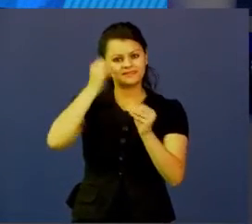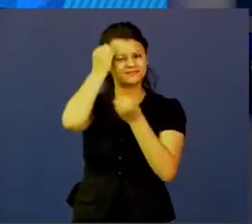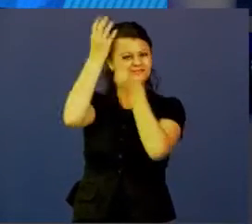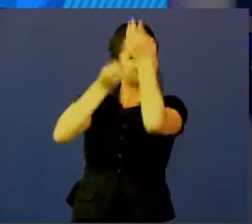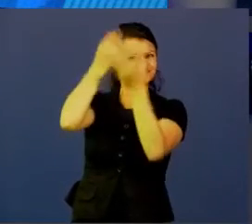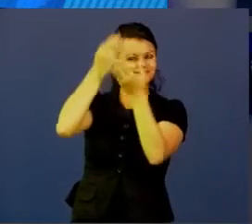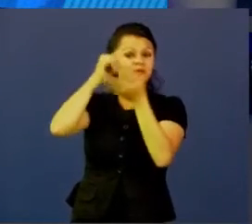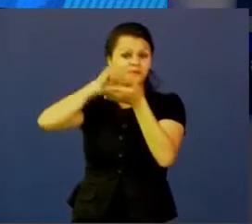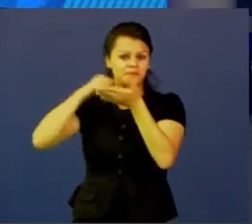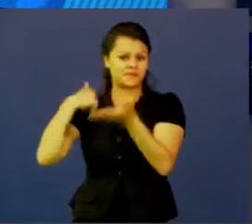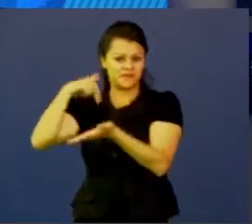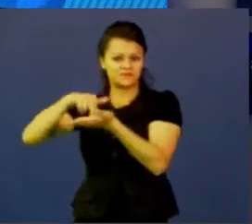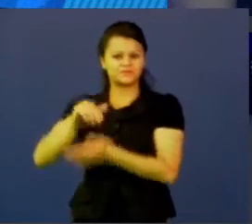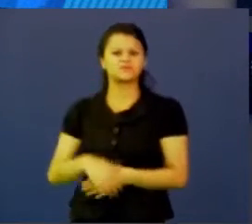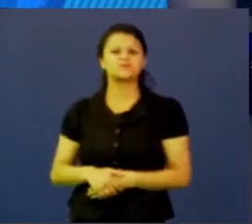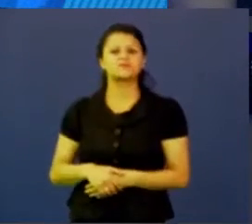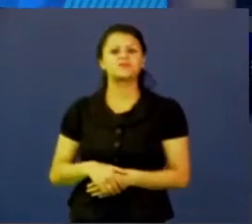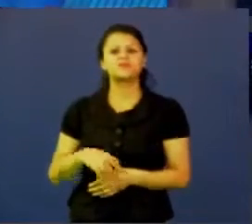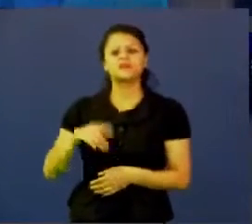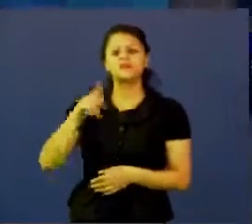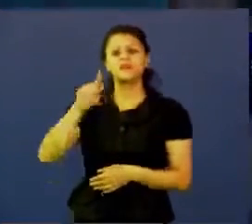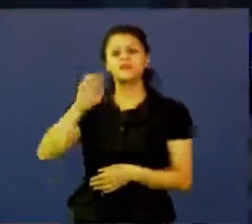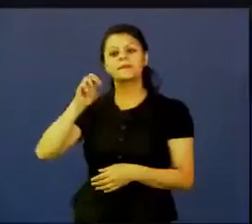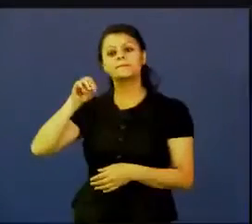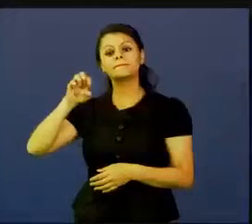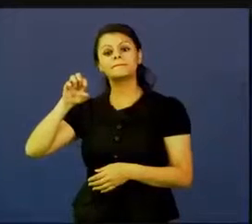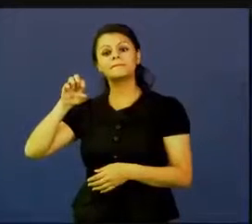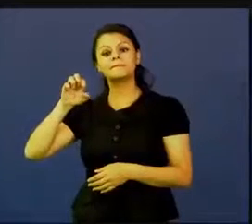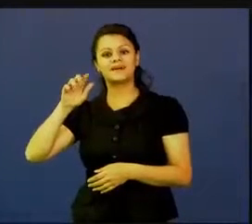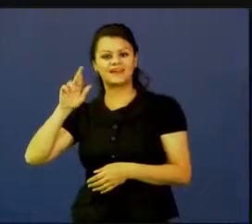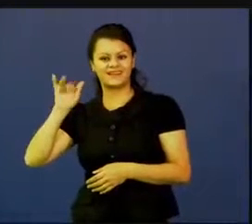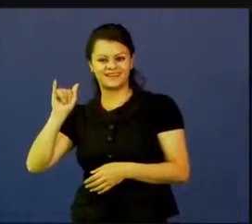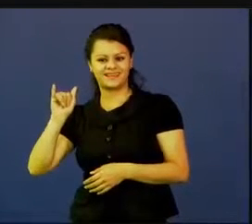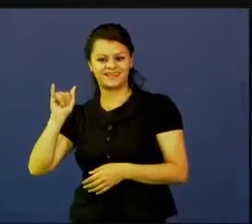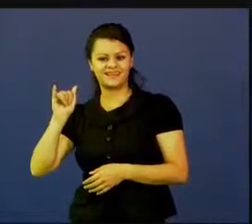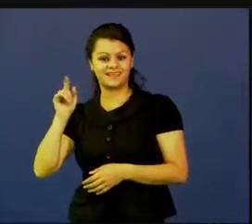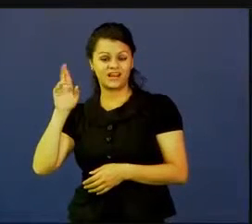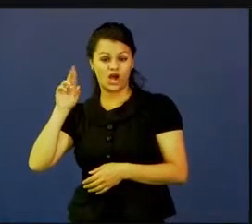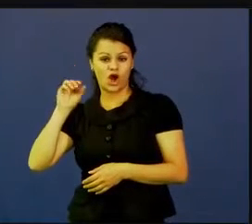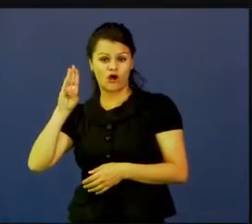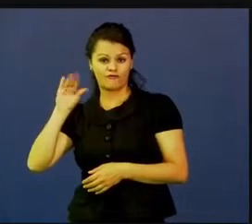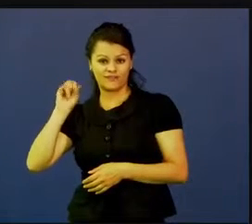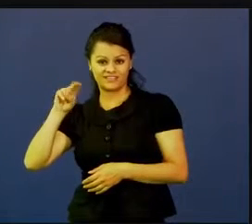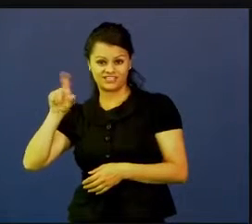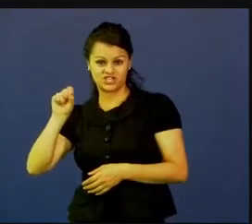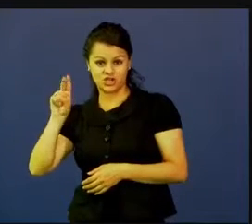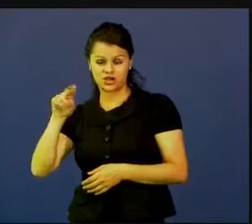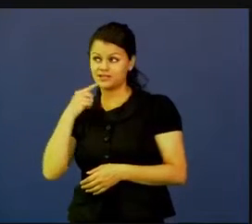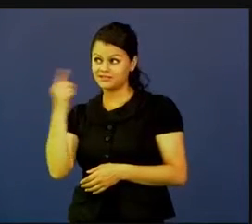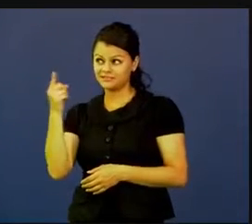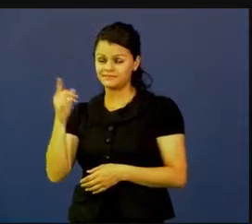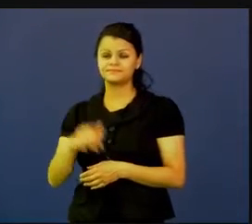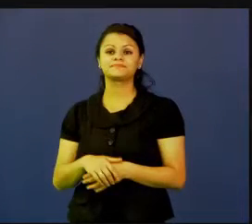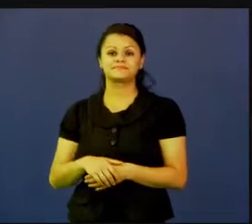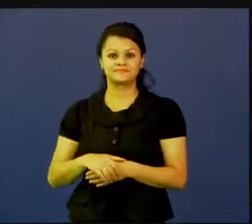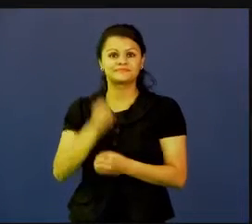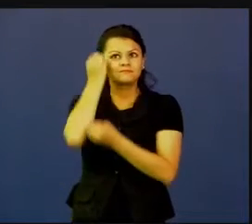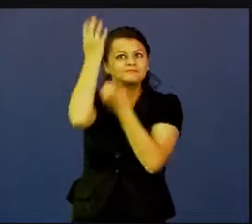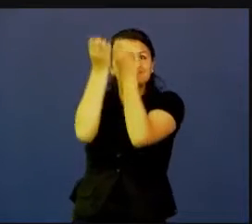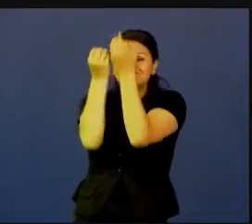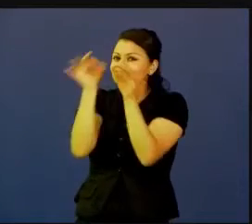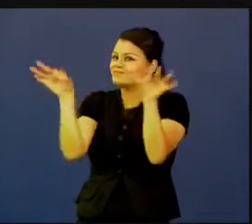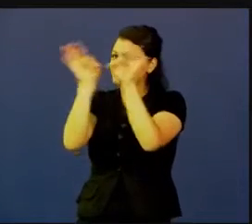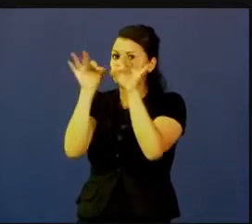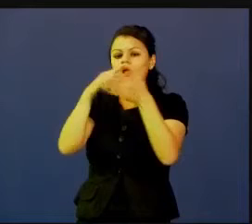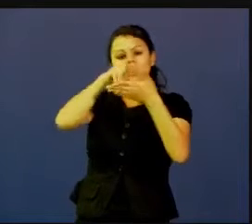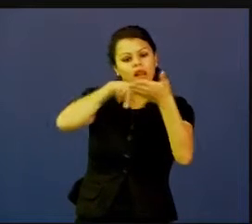Robinson, la creatividad es tan importante como la educación en la alfabetización y muchas veces se nos